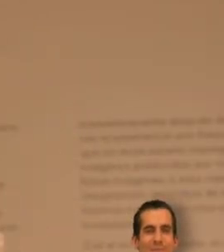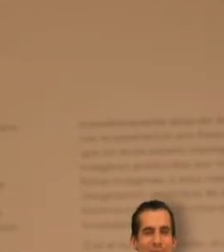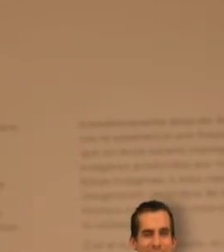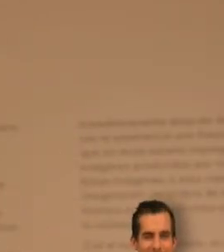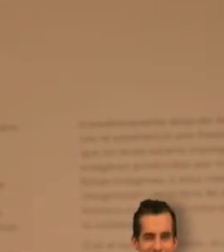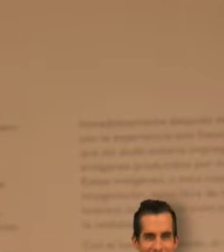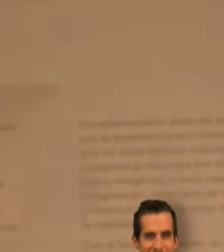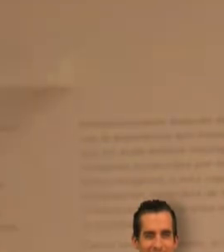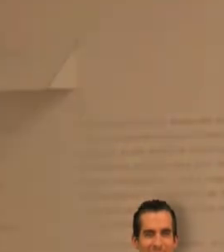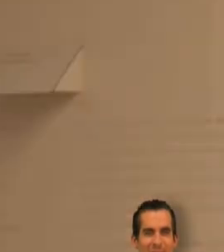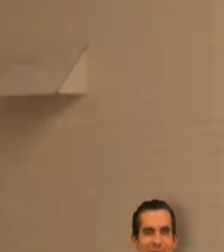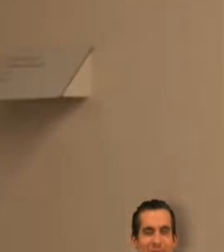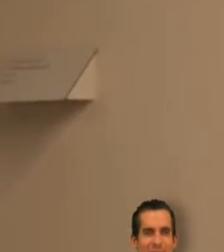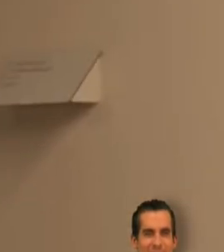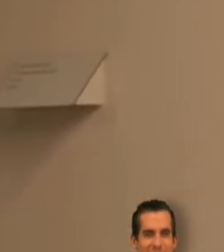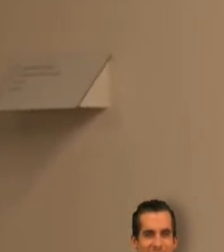adiós no